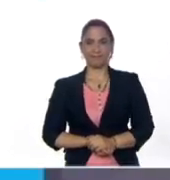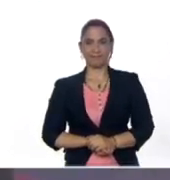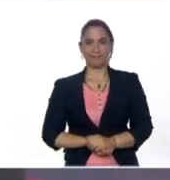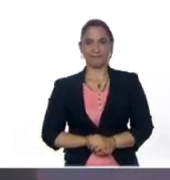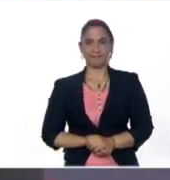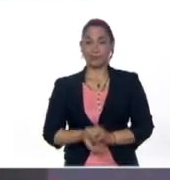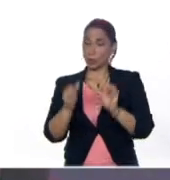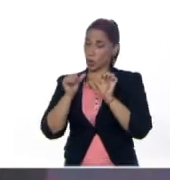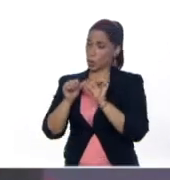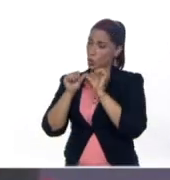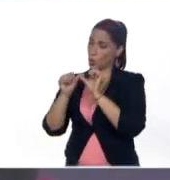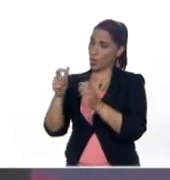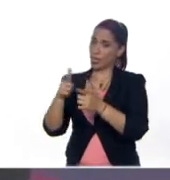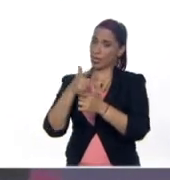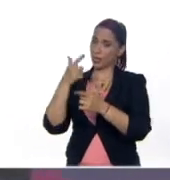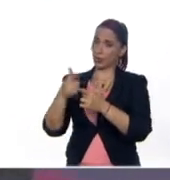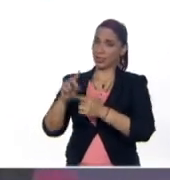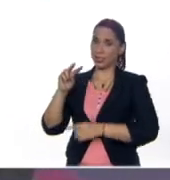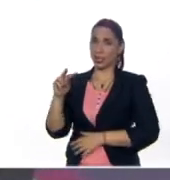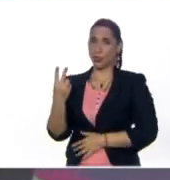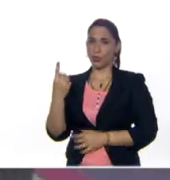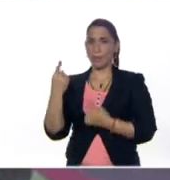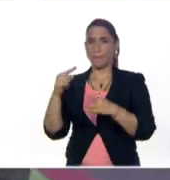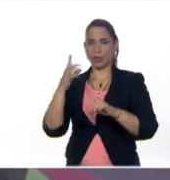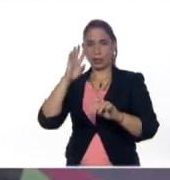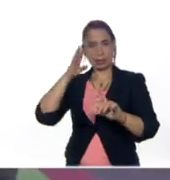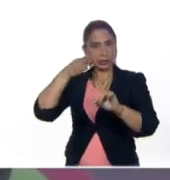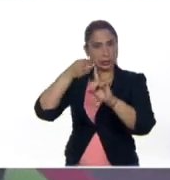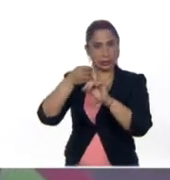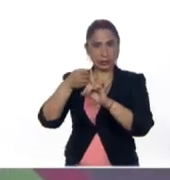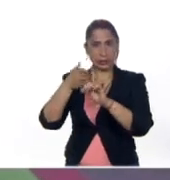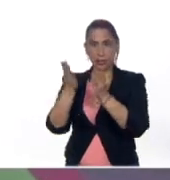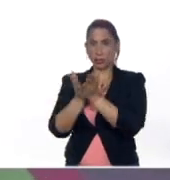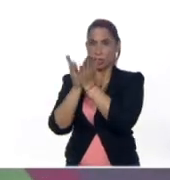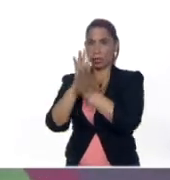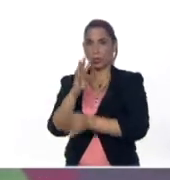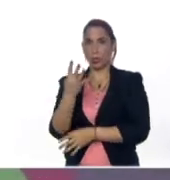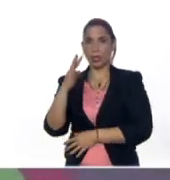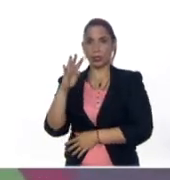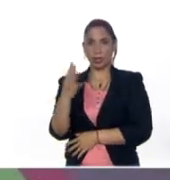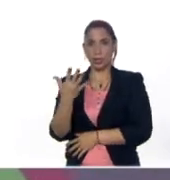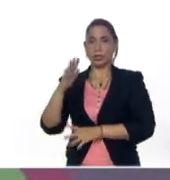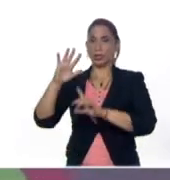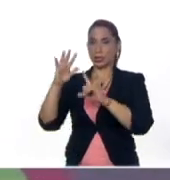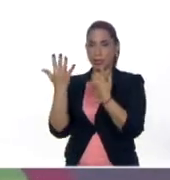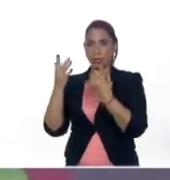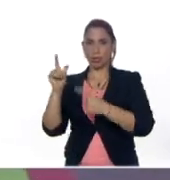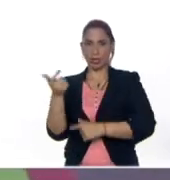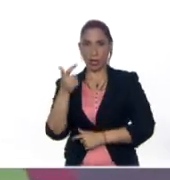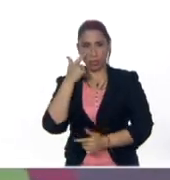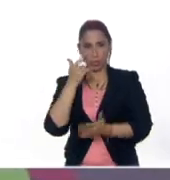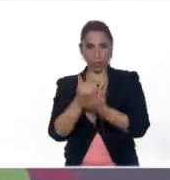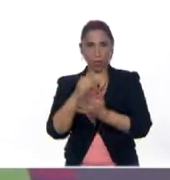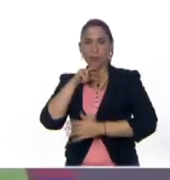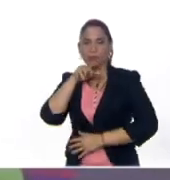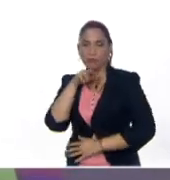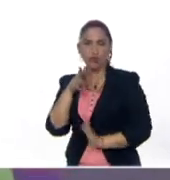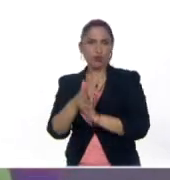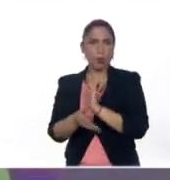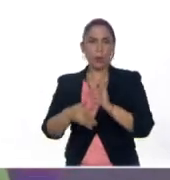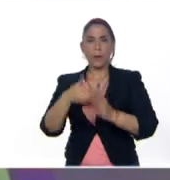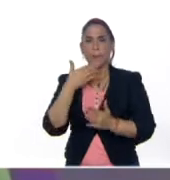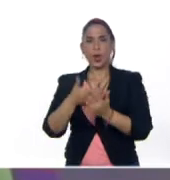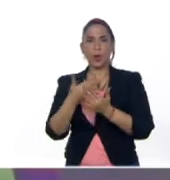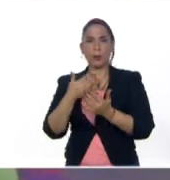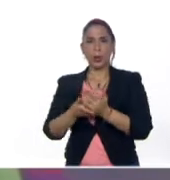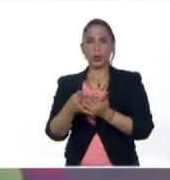Continuamos entonces ahora con esta segunda parte, dirigida a los estudiantes de cuarto, quinto y sexto grado. Vamos a hablar ahora del propósito de